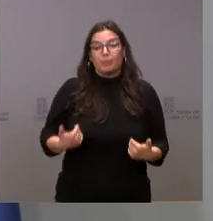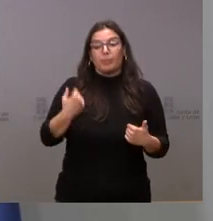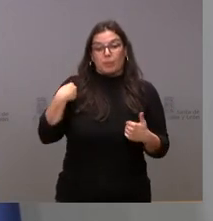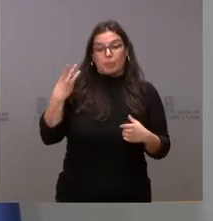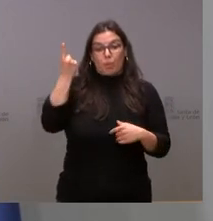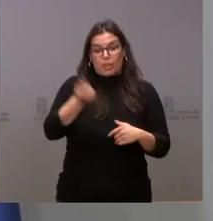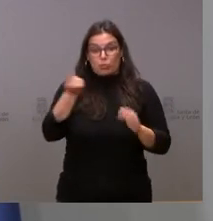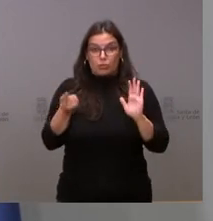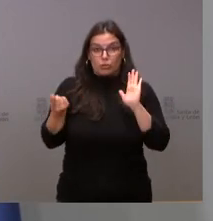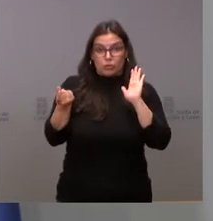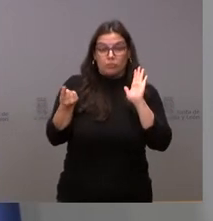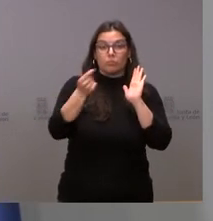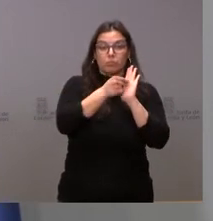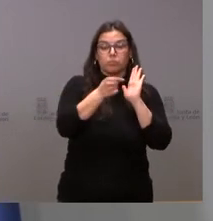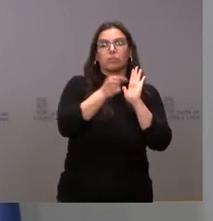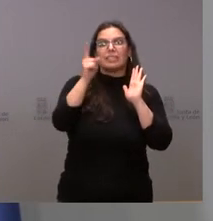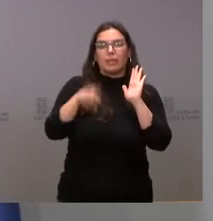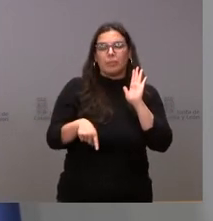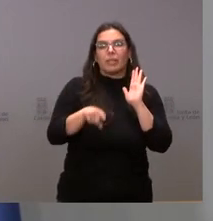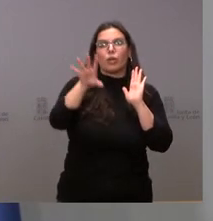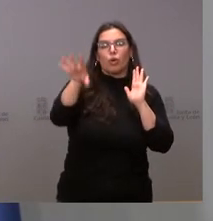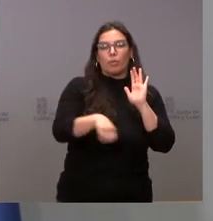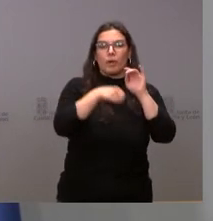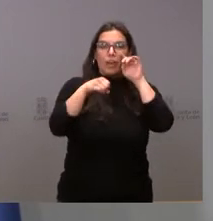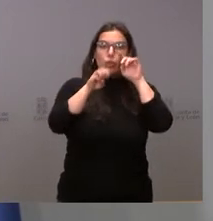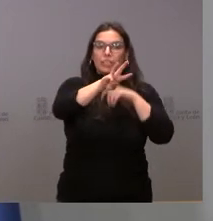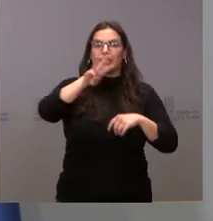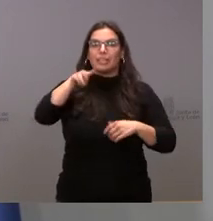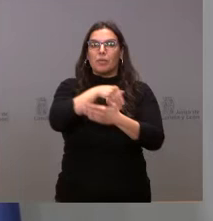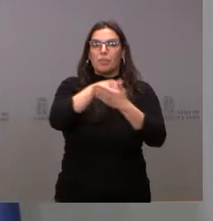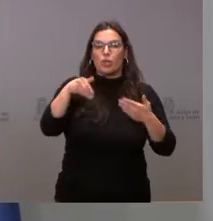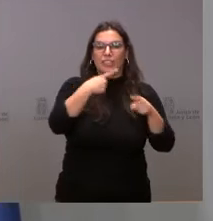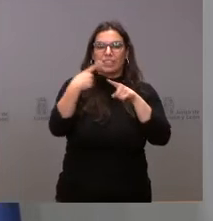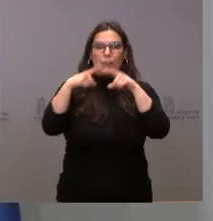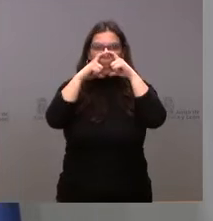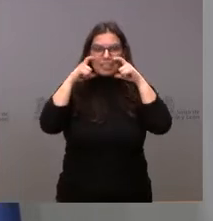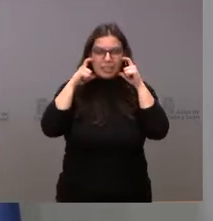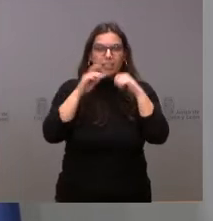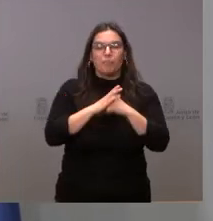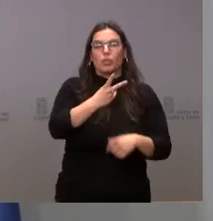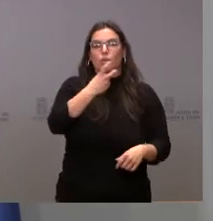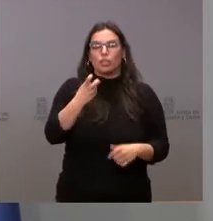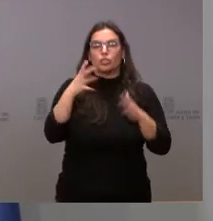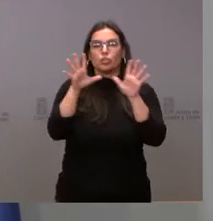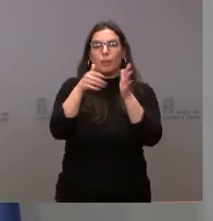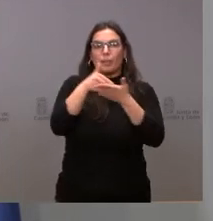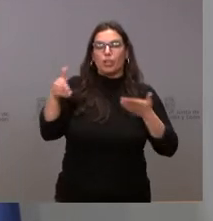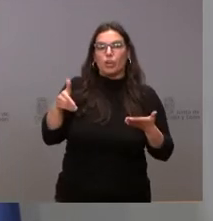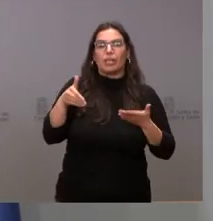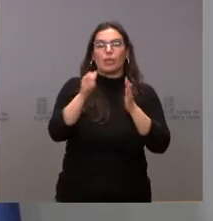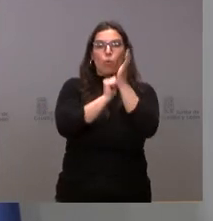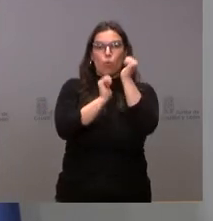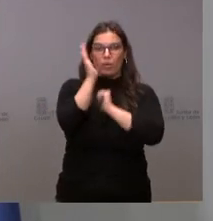presupuesto se han adquirido y distribuido un total de 33 millones de unidades de mascarillas, 210 millones de unidades de